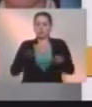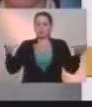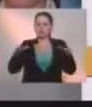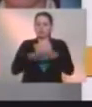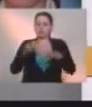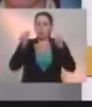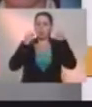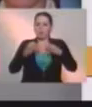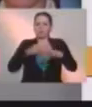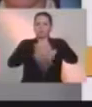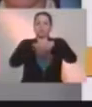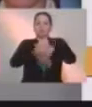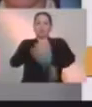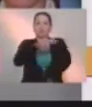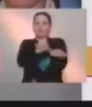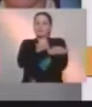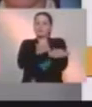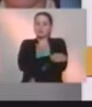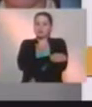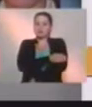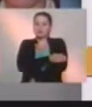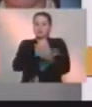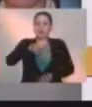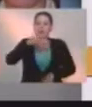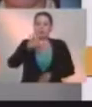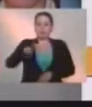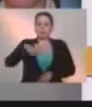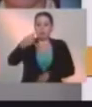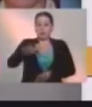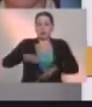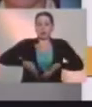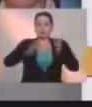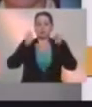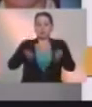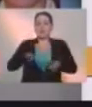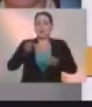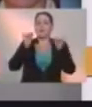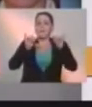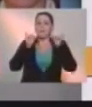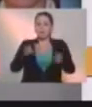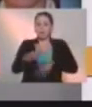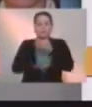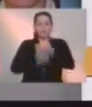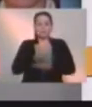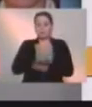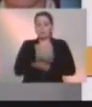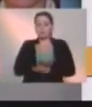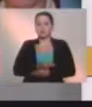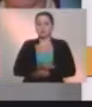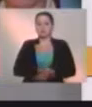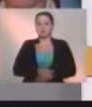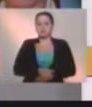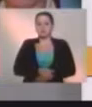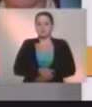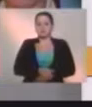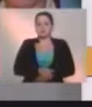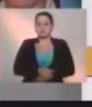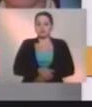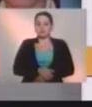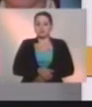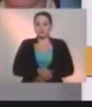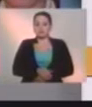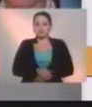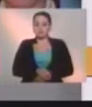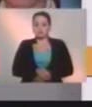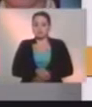oposición por el día de mañana continúa firme, mantendrá en la ruta la oposición que va a salir desde... Conte la marcha, que va a salir desde la ciudad